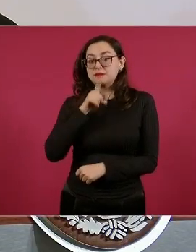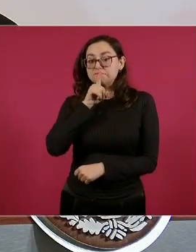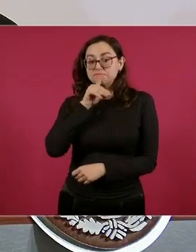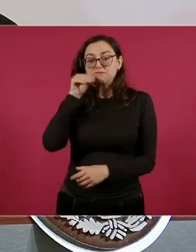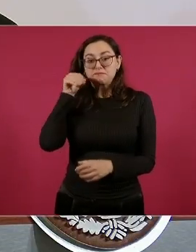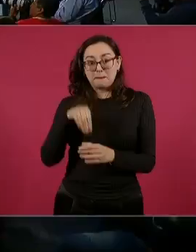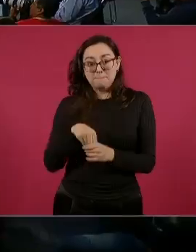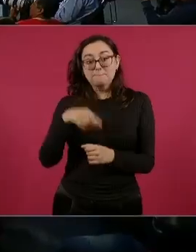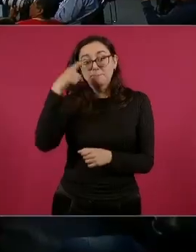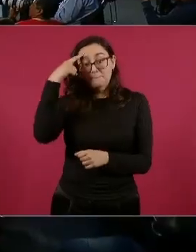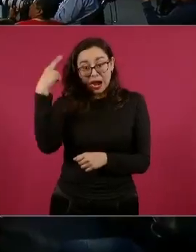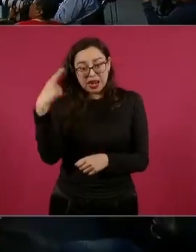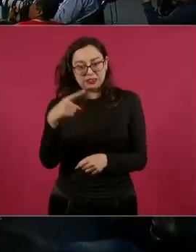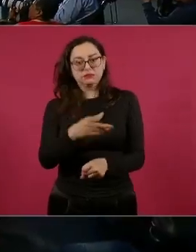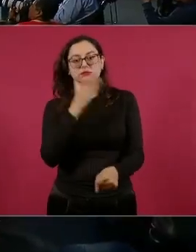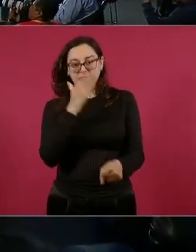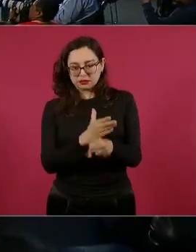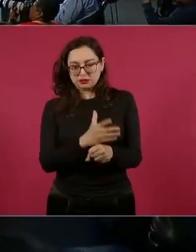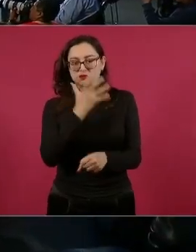impunidad.